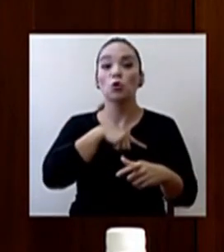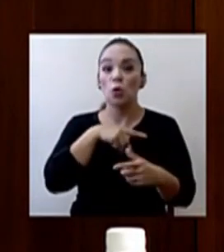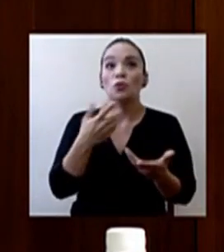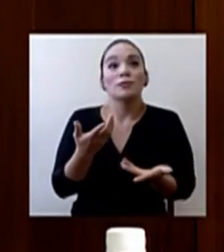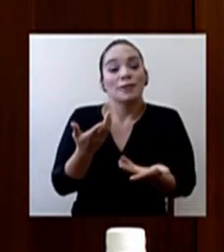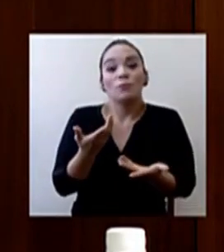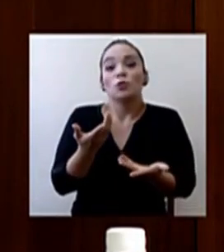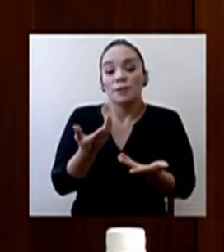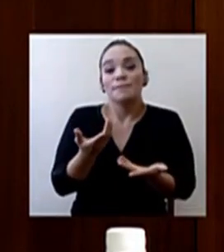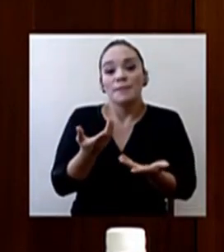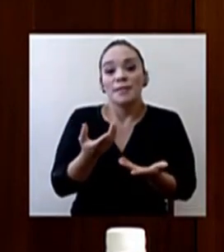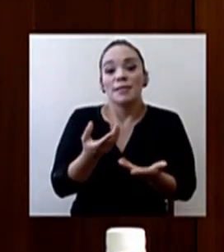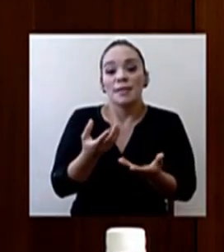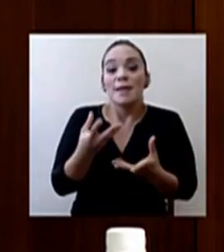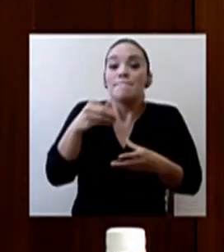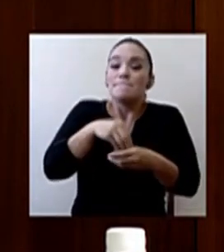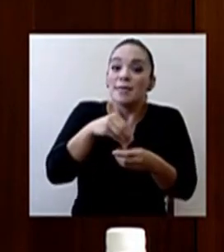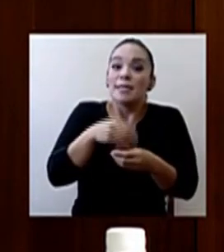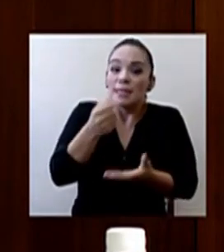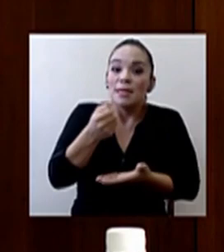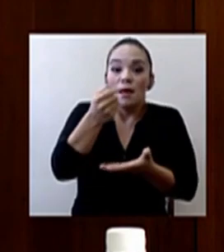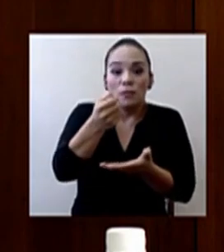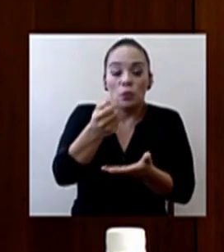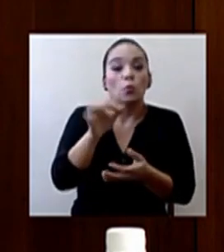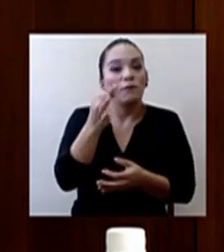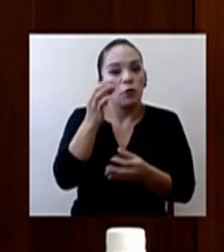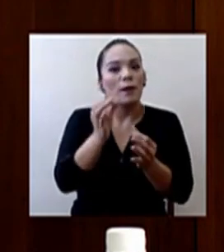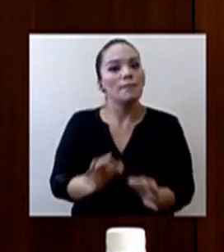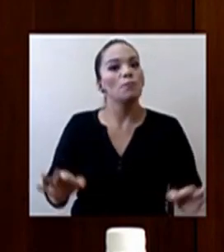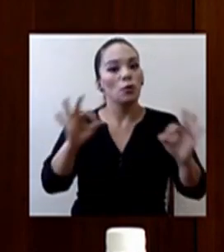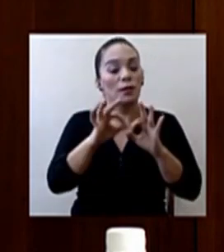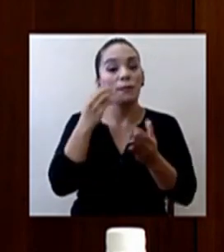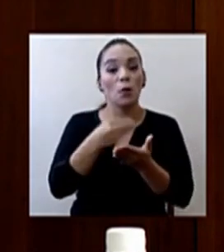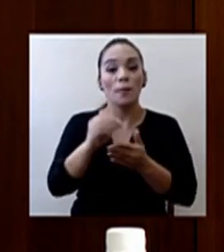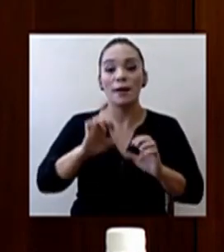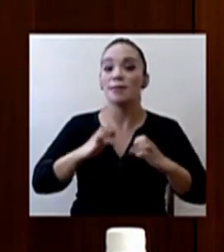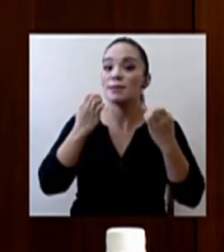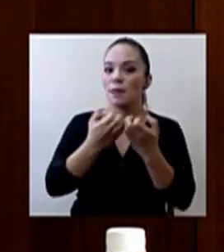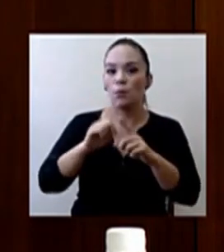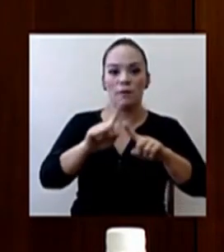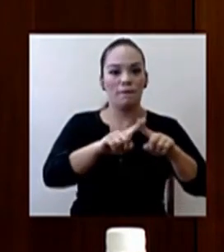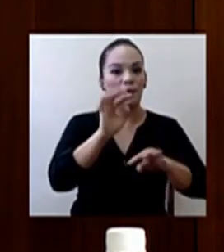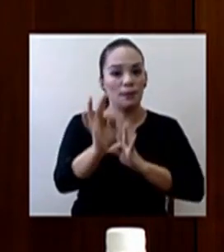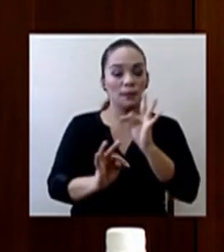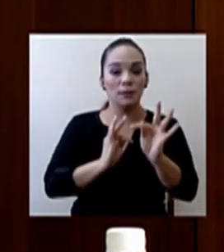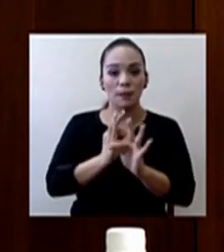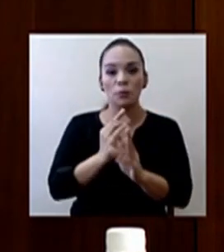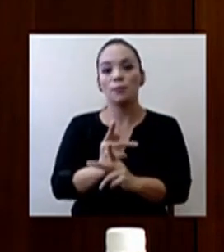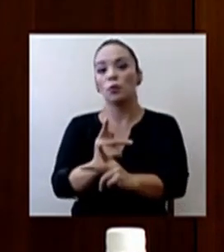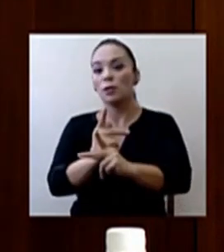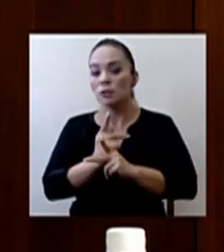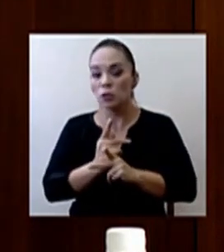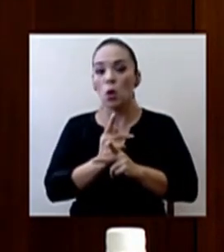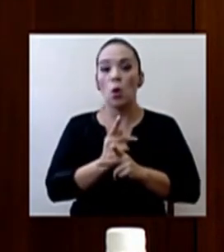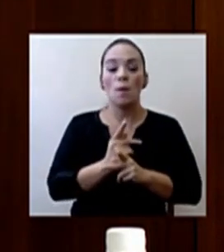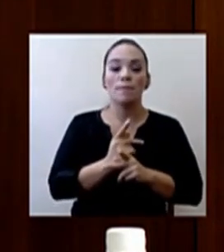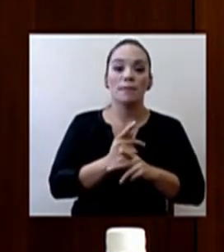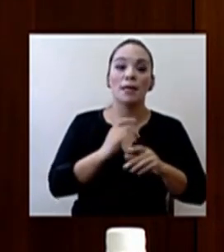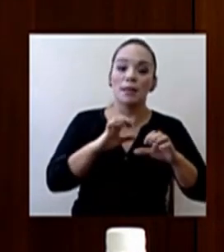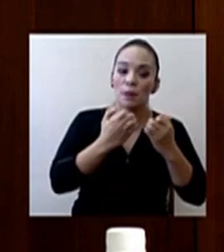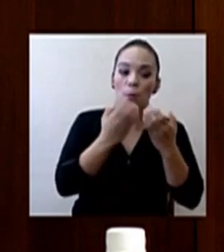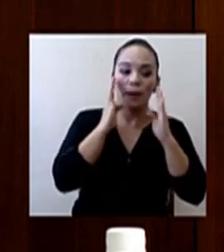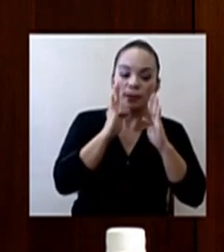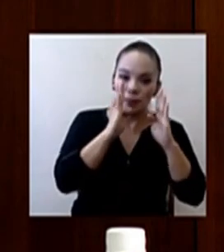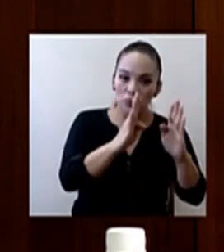de una manera muy importante en la compra de equipo de todo tipo, de protección y equipo para la